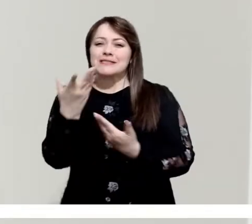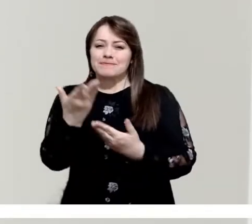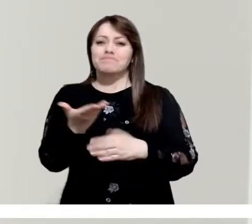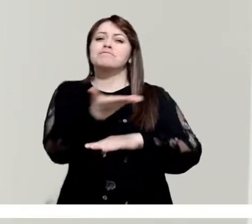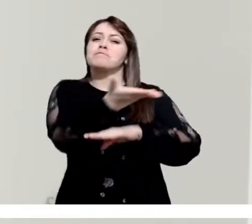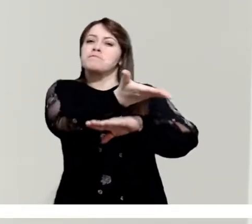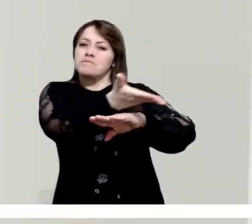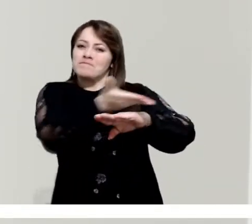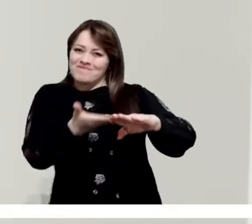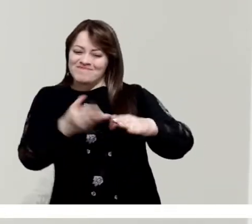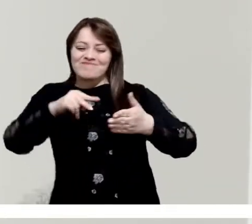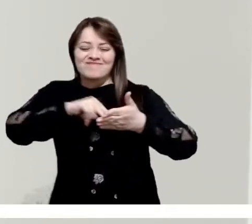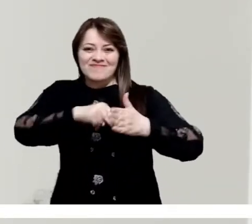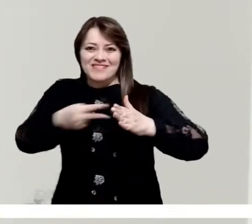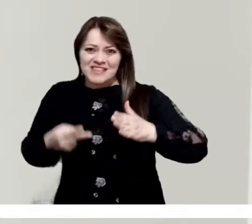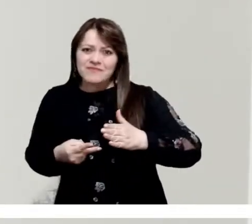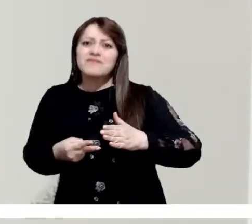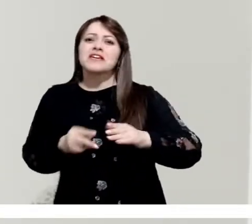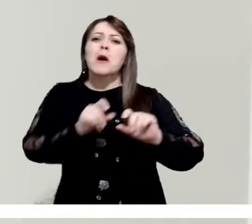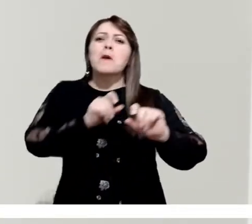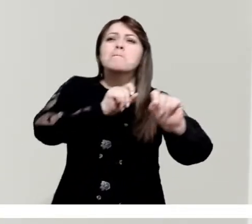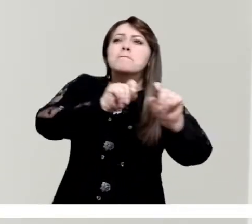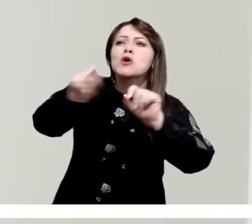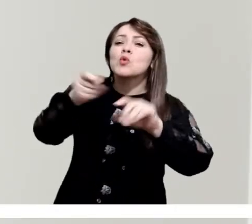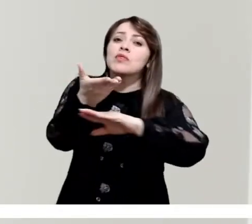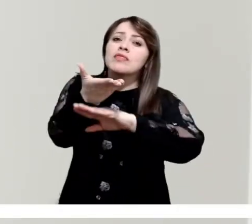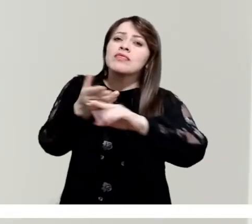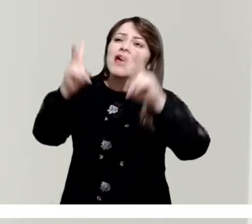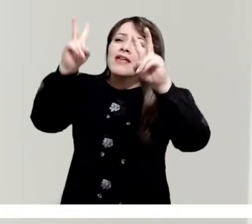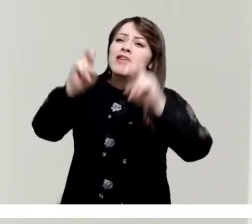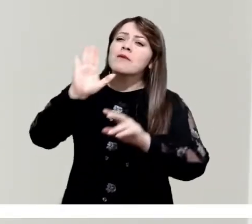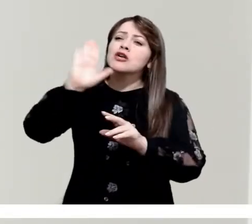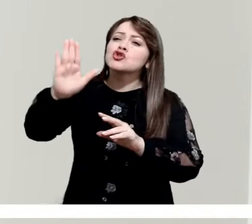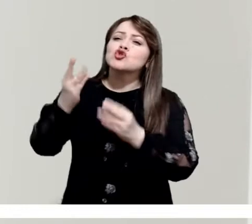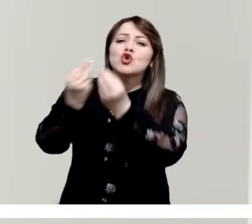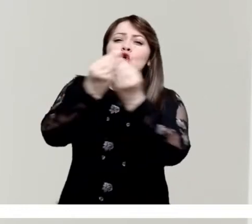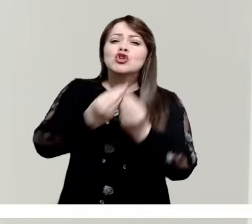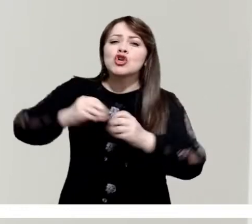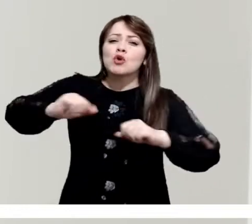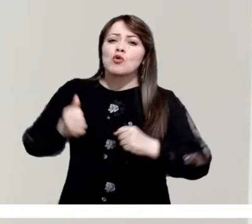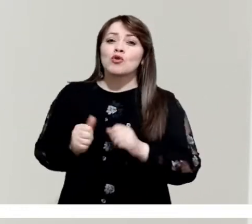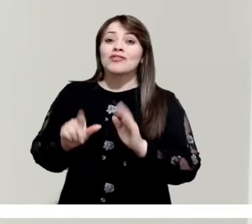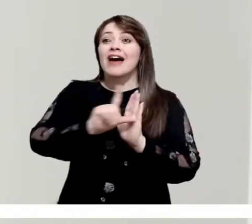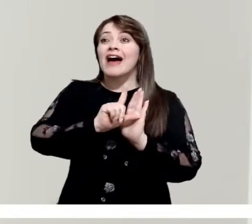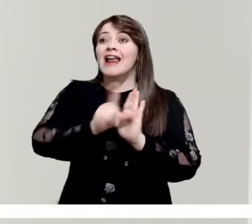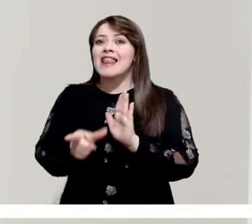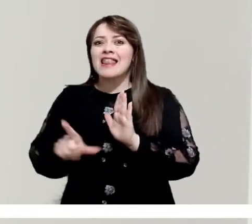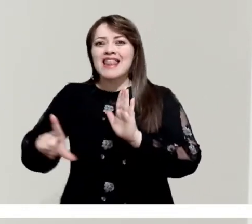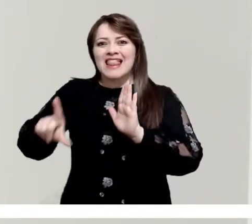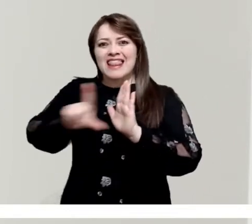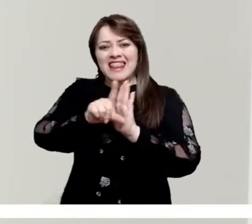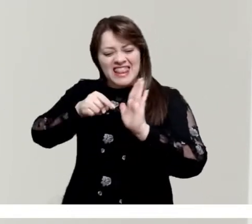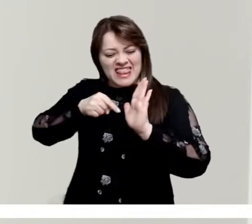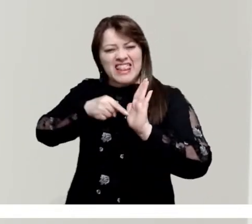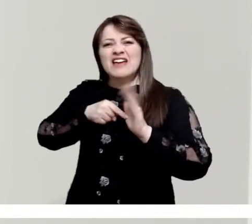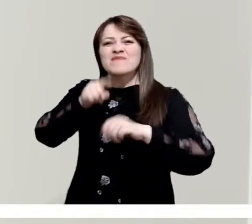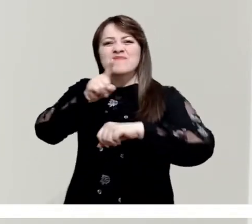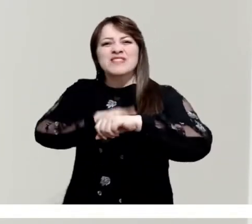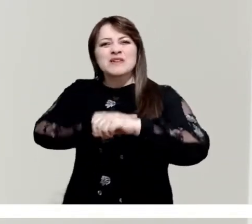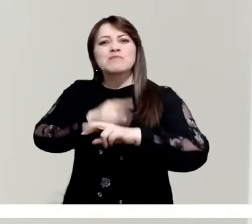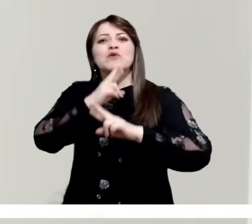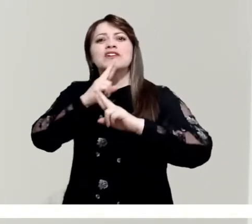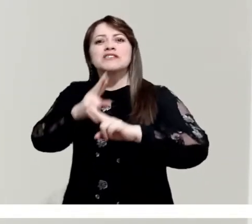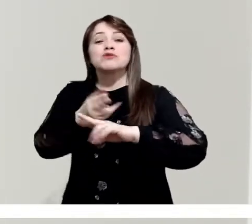Peticiones son solicitudes o consultas sobre los temas que le competen a la corporación. La ley establece que el tiempo de respuesta